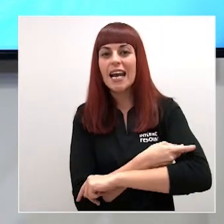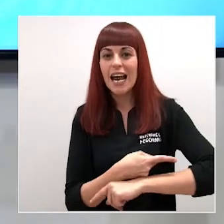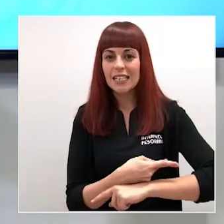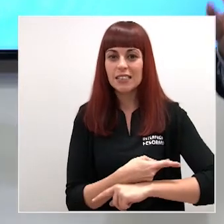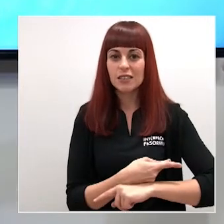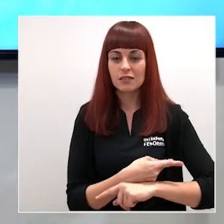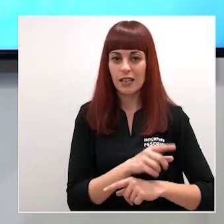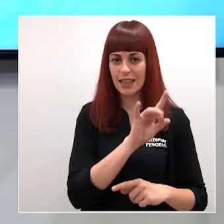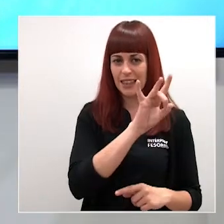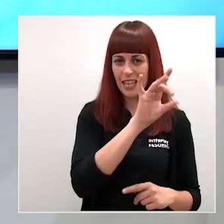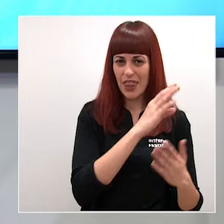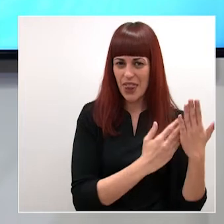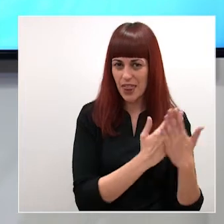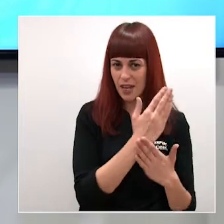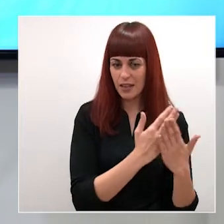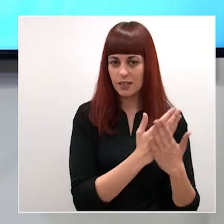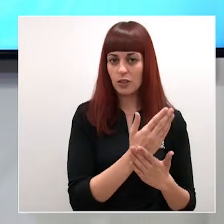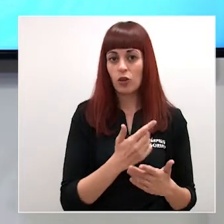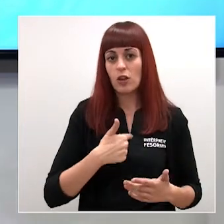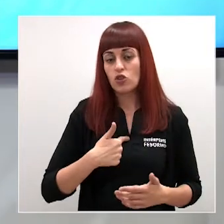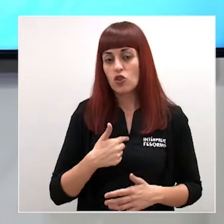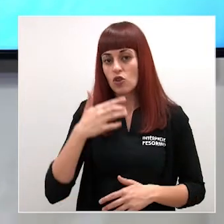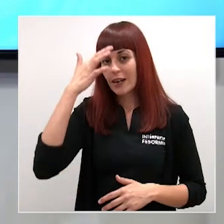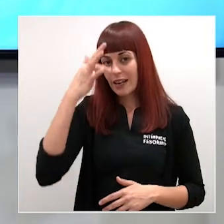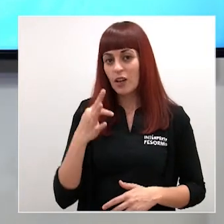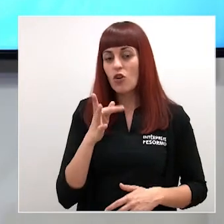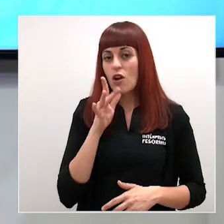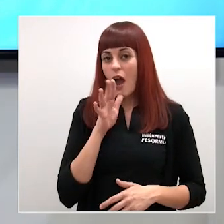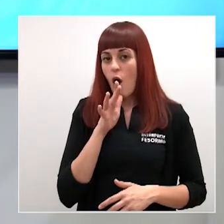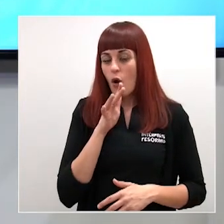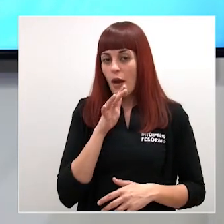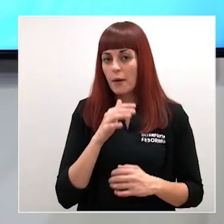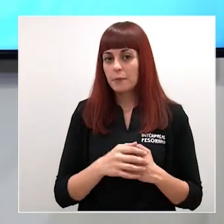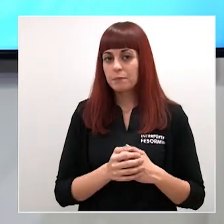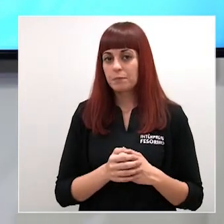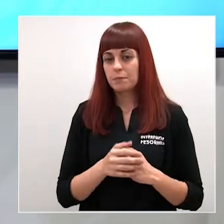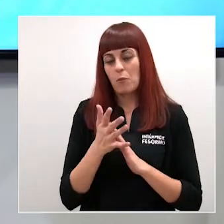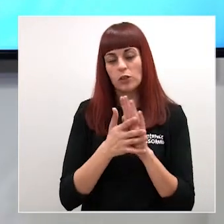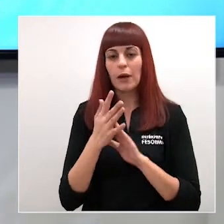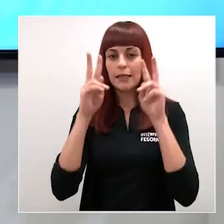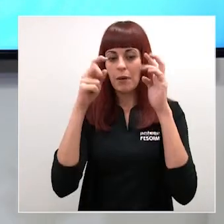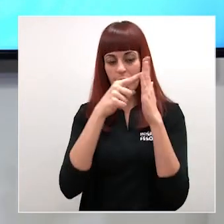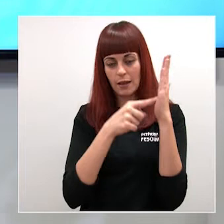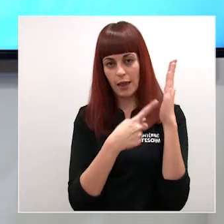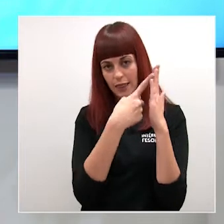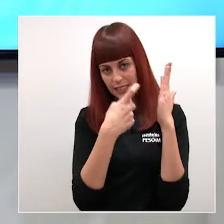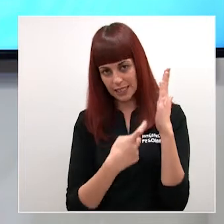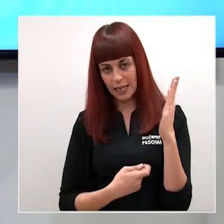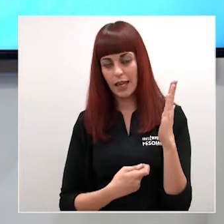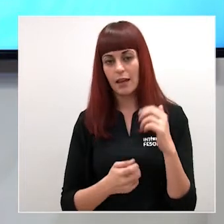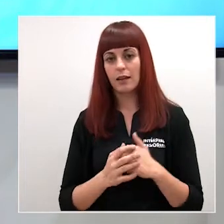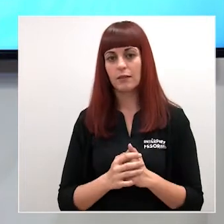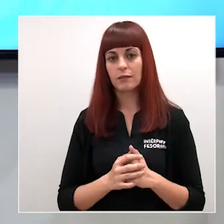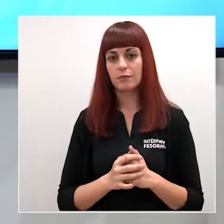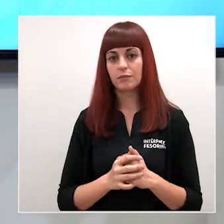periodos de 15 días con lo cual yo creo que se van a plantear enseguida temas de desescalada y desconfinamiento antes de que